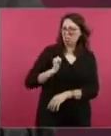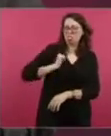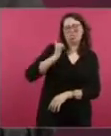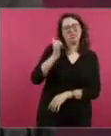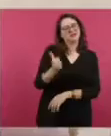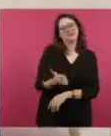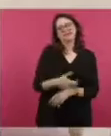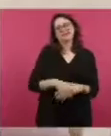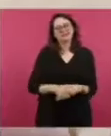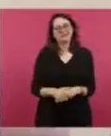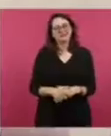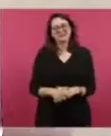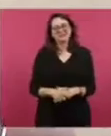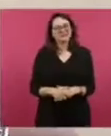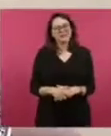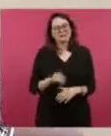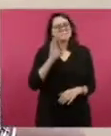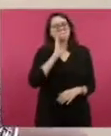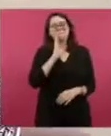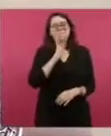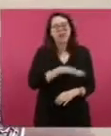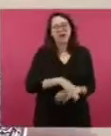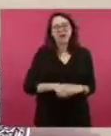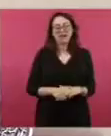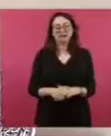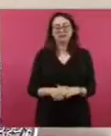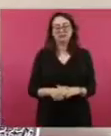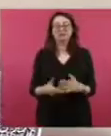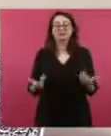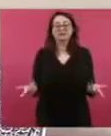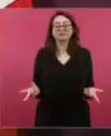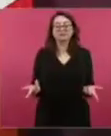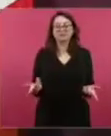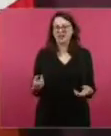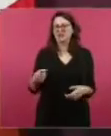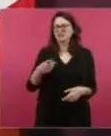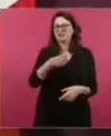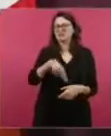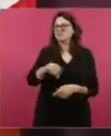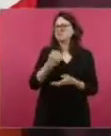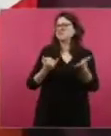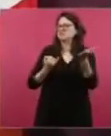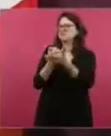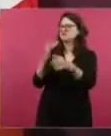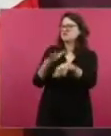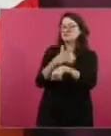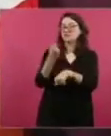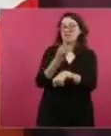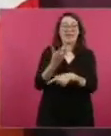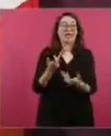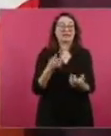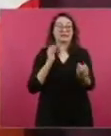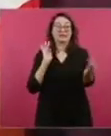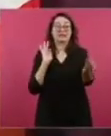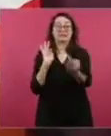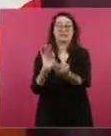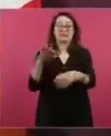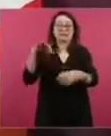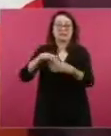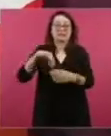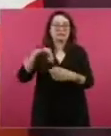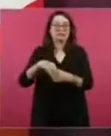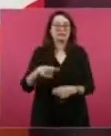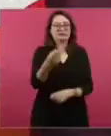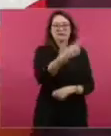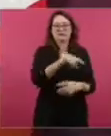Porque estamos en temporadas de elecciones y están desesperados, porque la gente